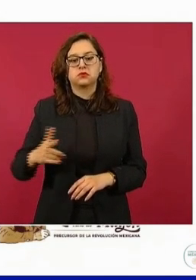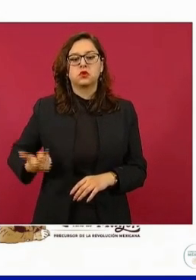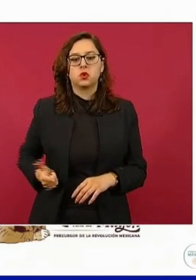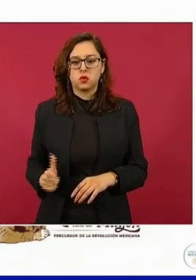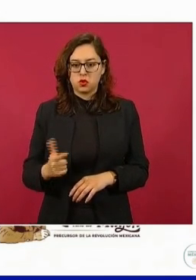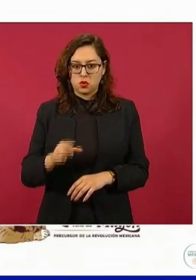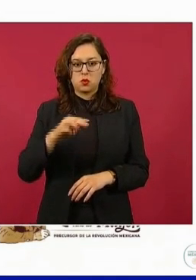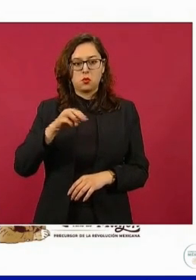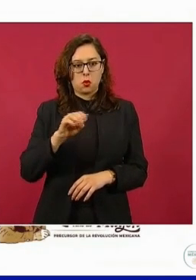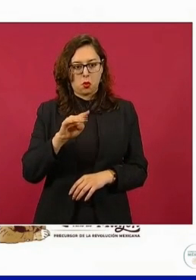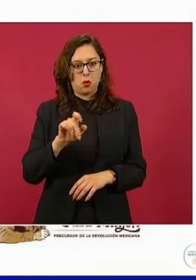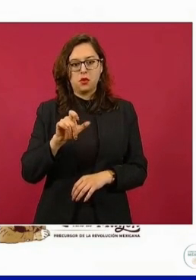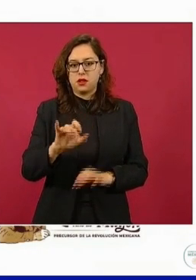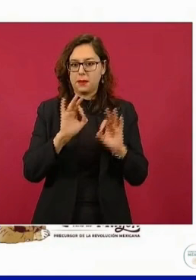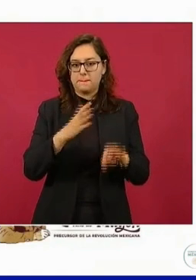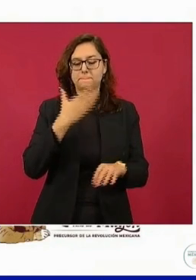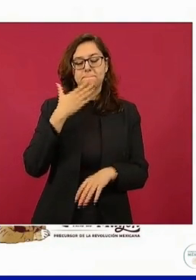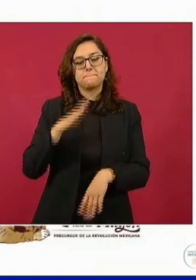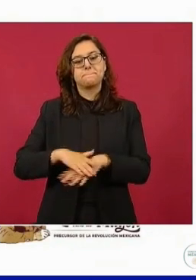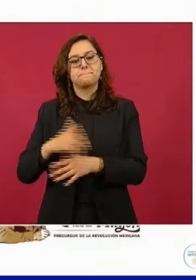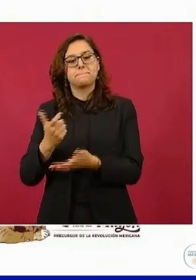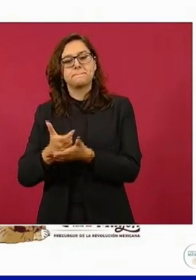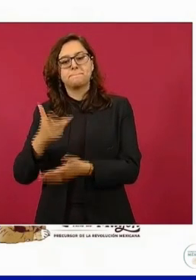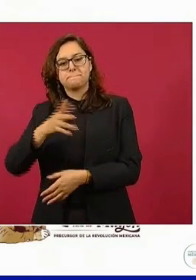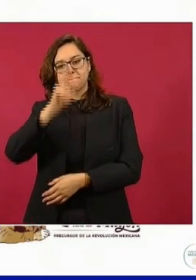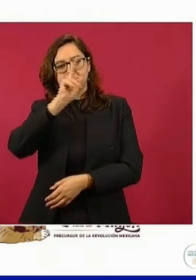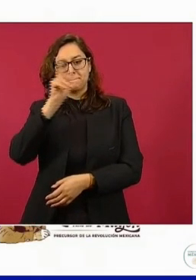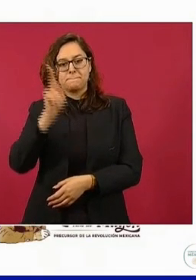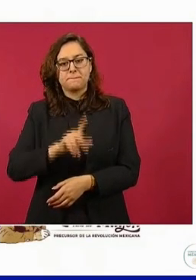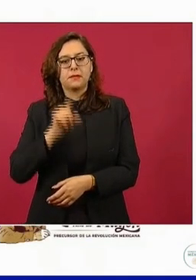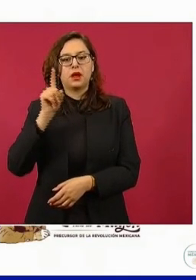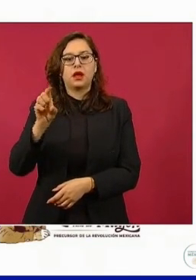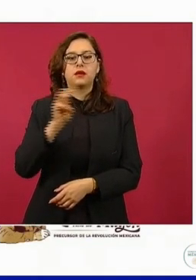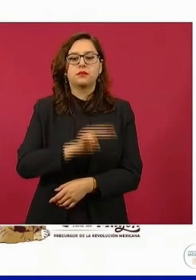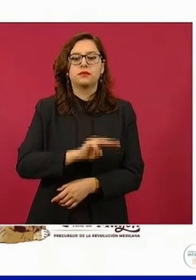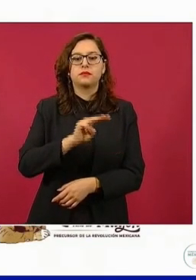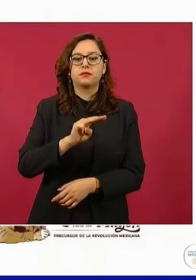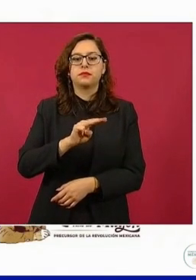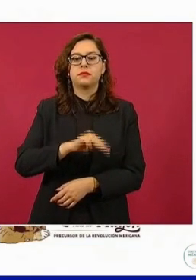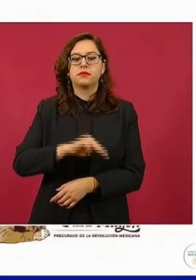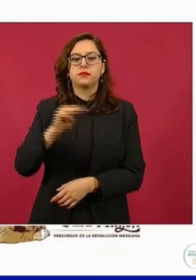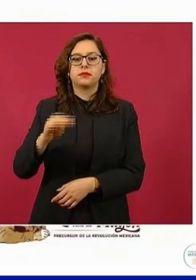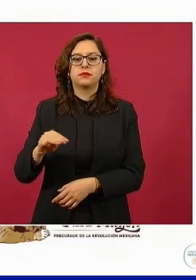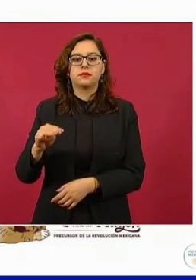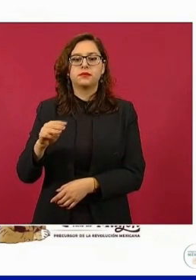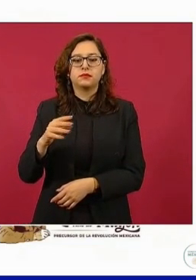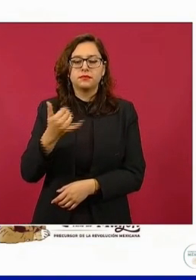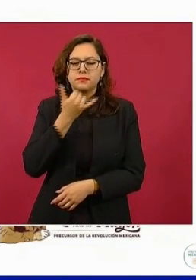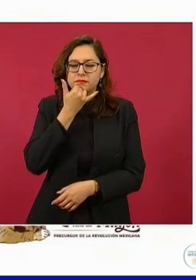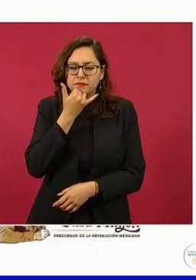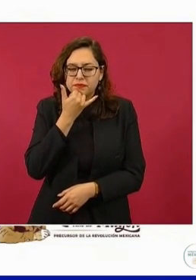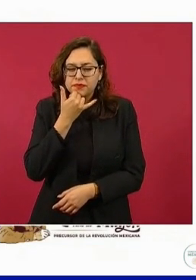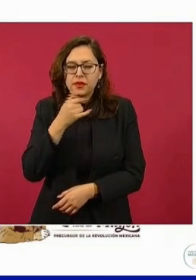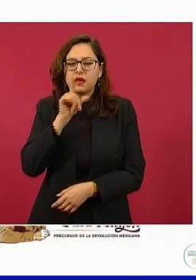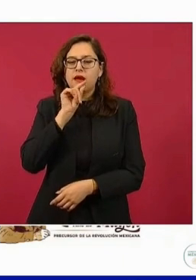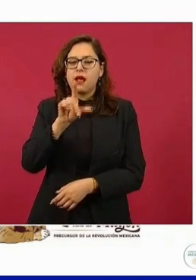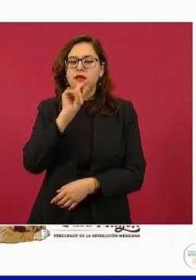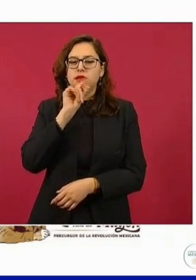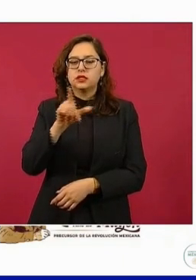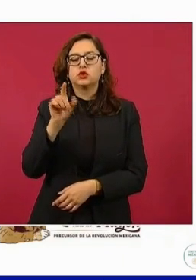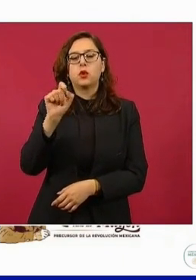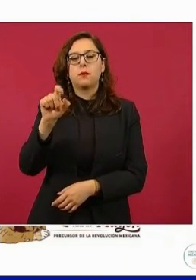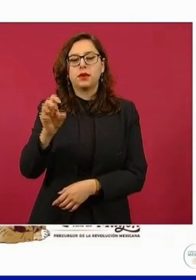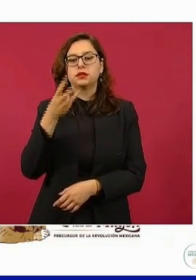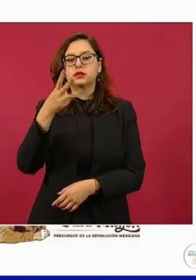móvil. Las más caras, 23 pesos con 99 centavos de Pemex en Mascota, Jalisco y